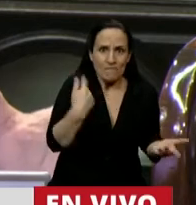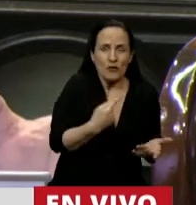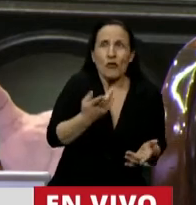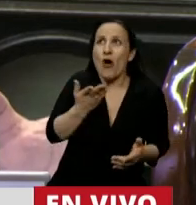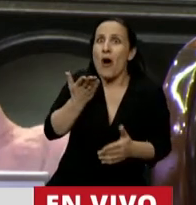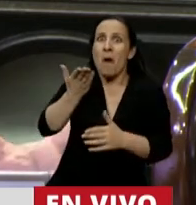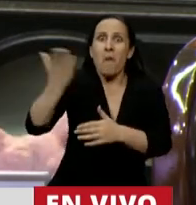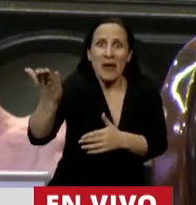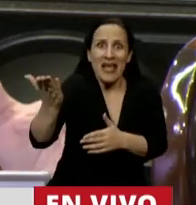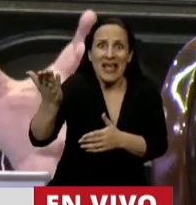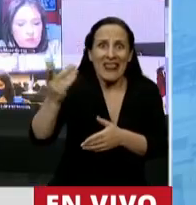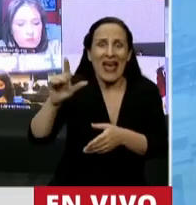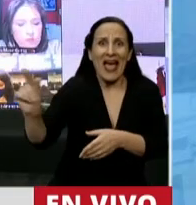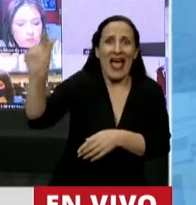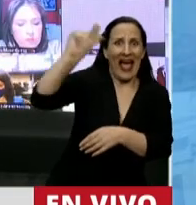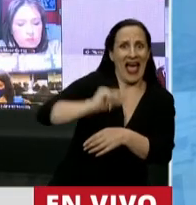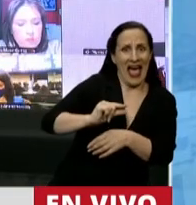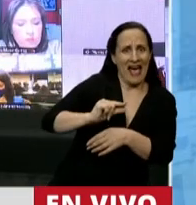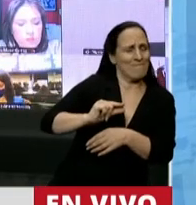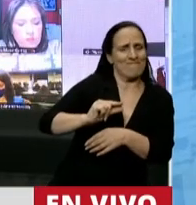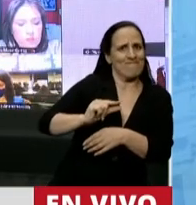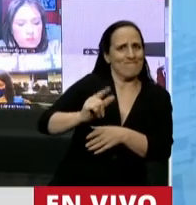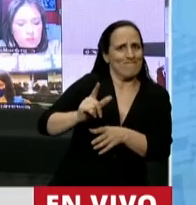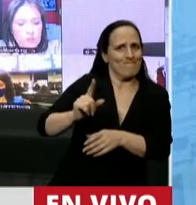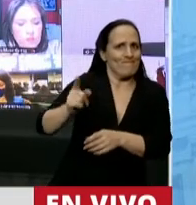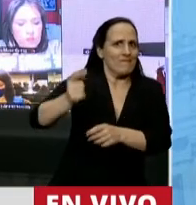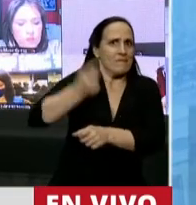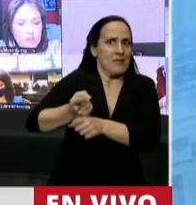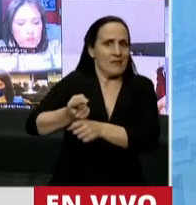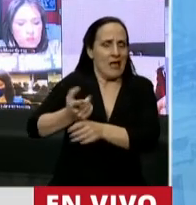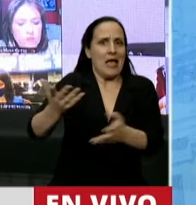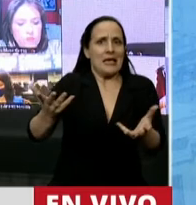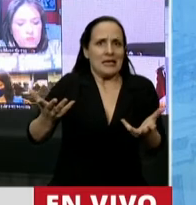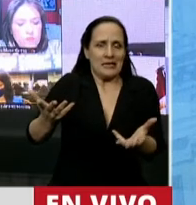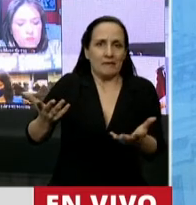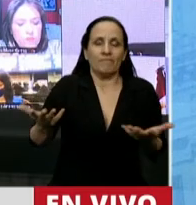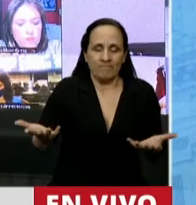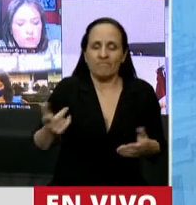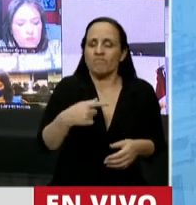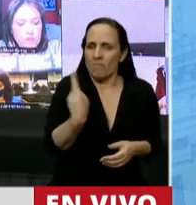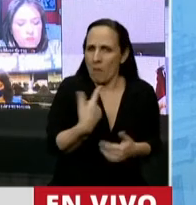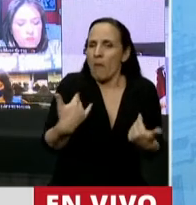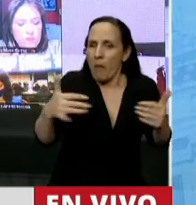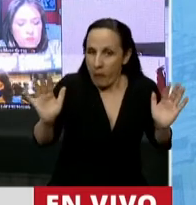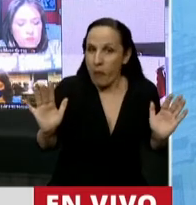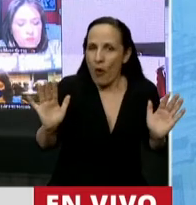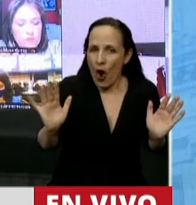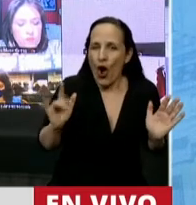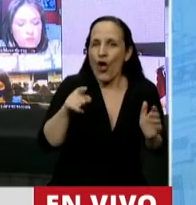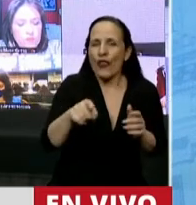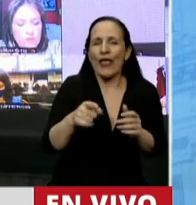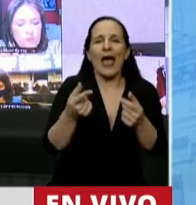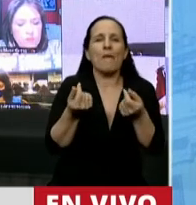el acceso al financiamiento del crédito. Por supuesto que teníamos la posibilidad de recurrir a la emisión